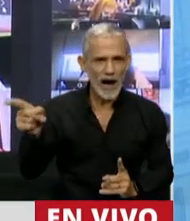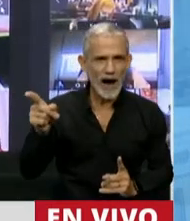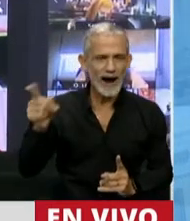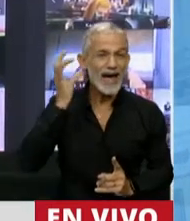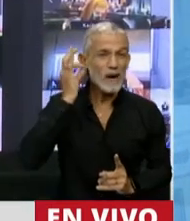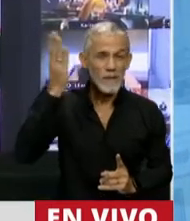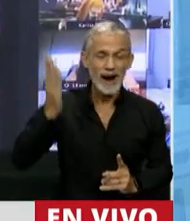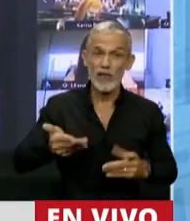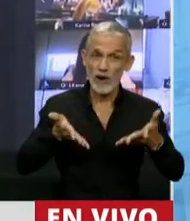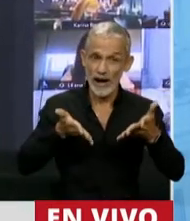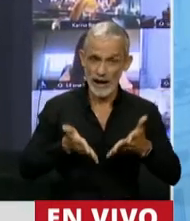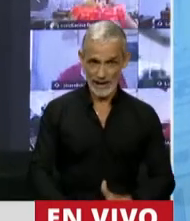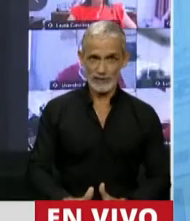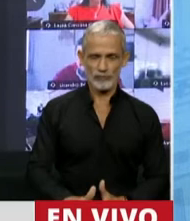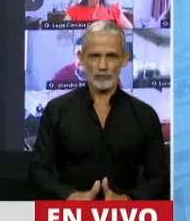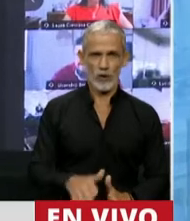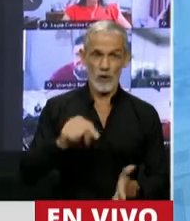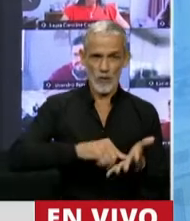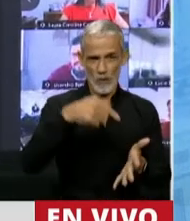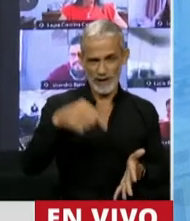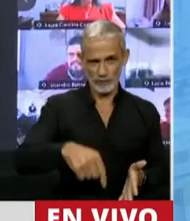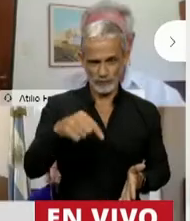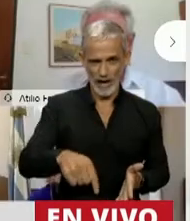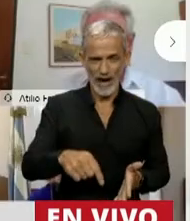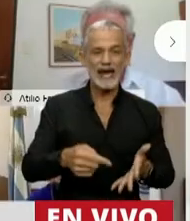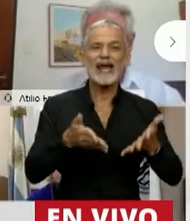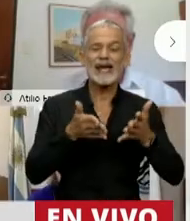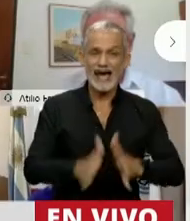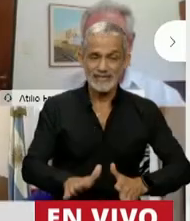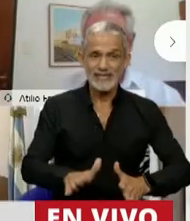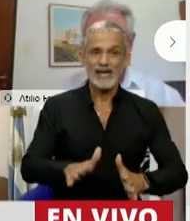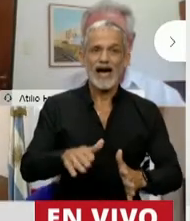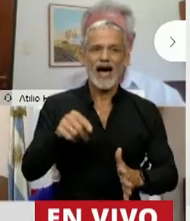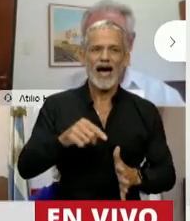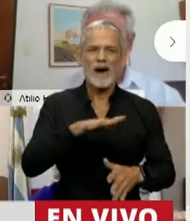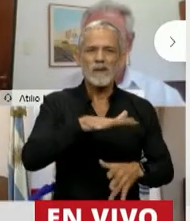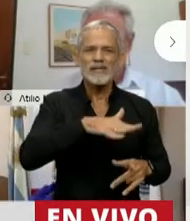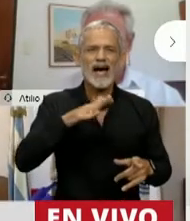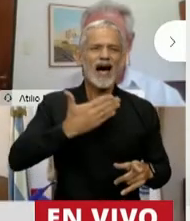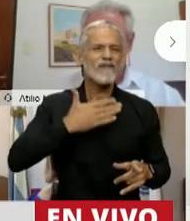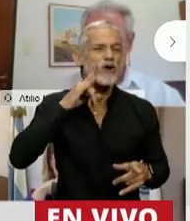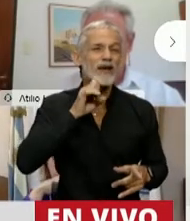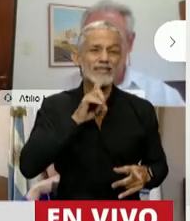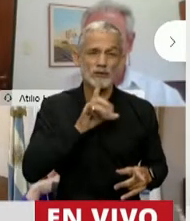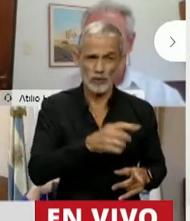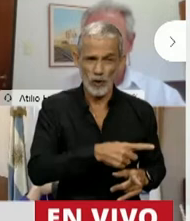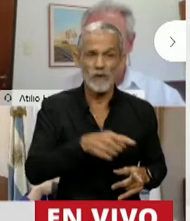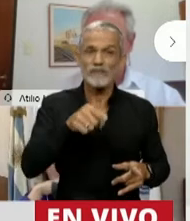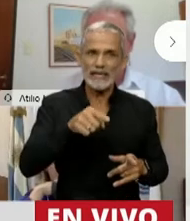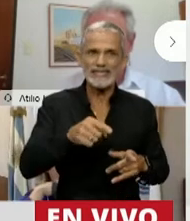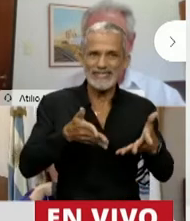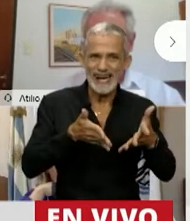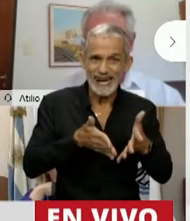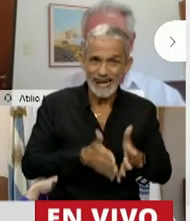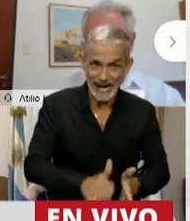nacía, nacía en Buenos Aires, nacía en Fiorito y con ese nacimiento